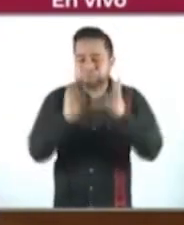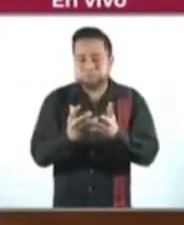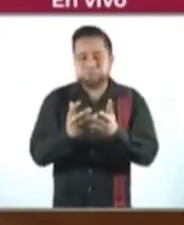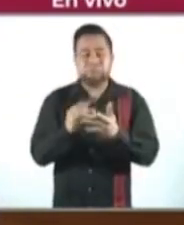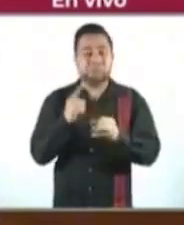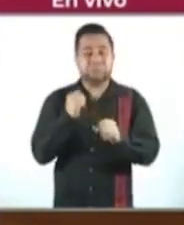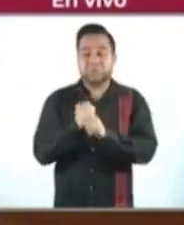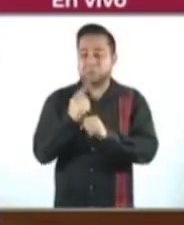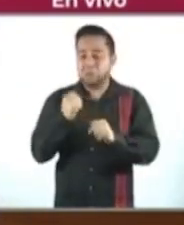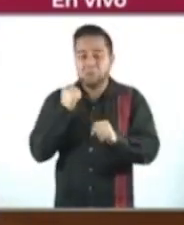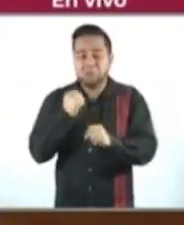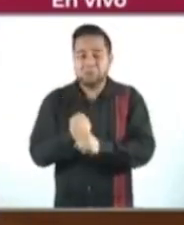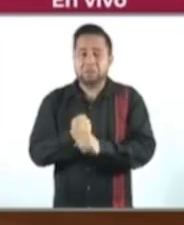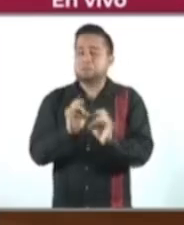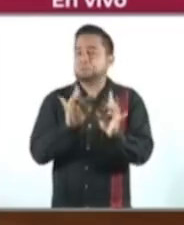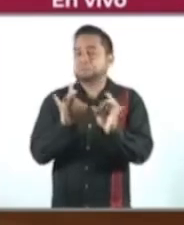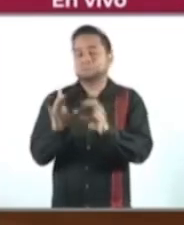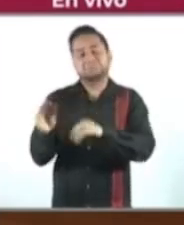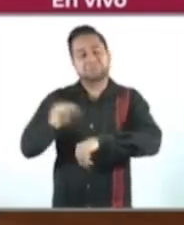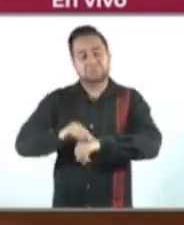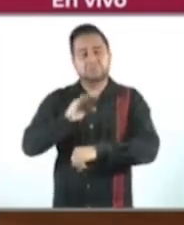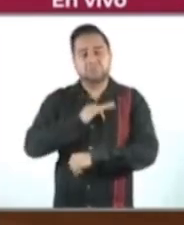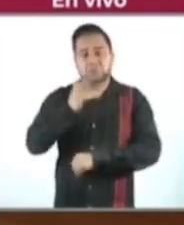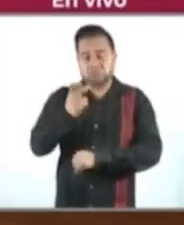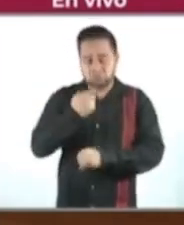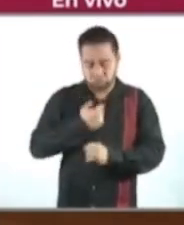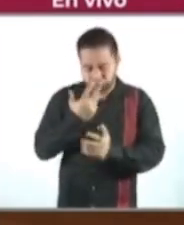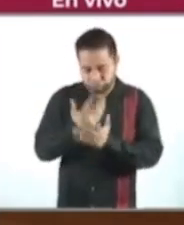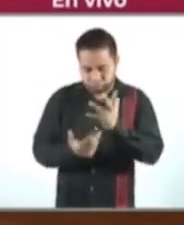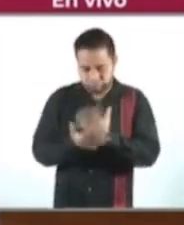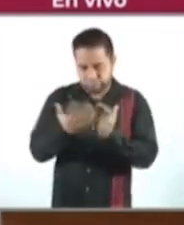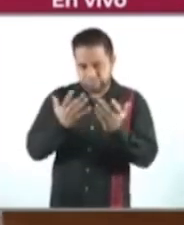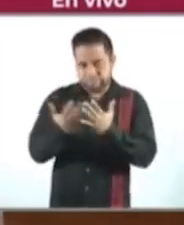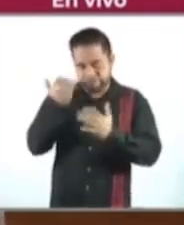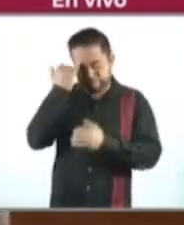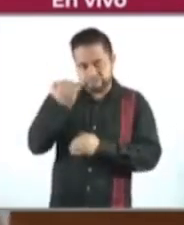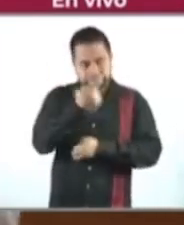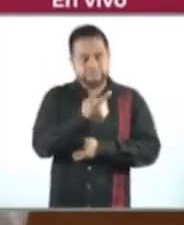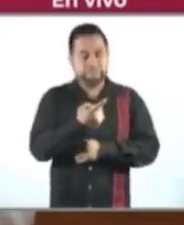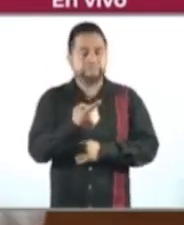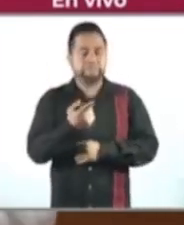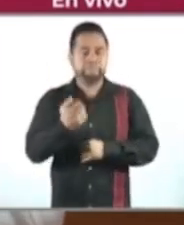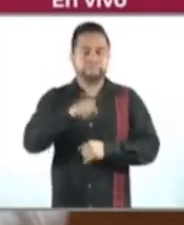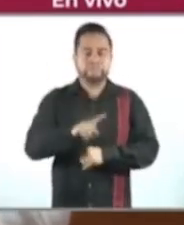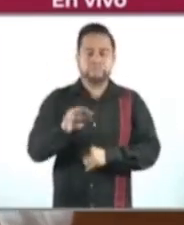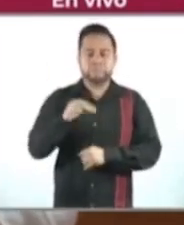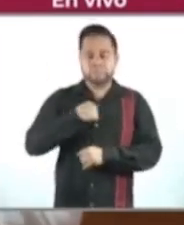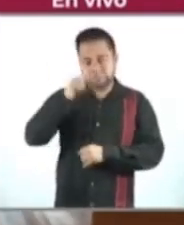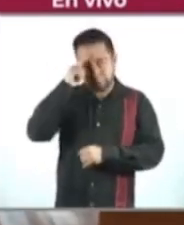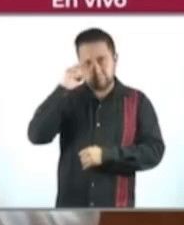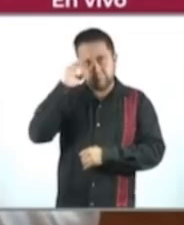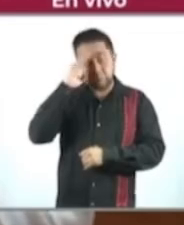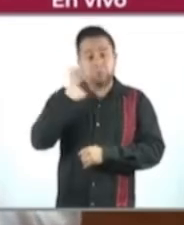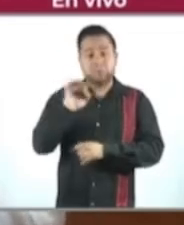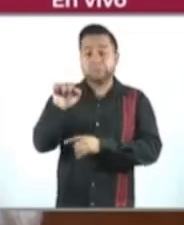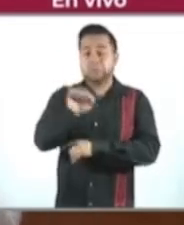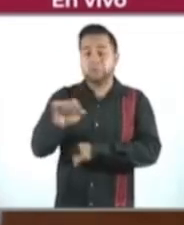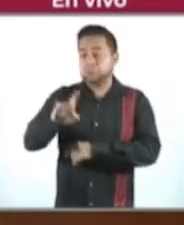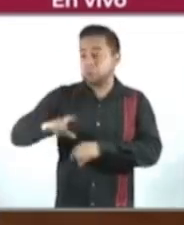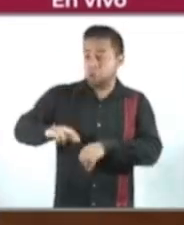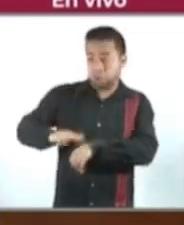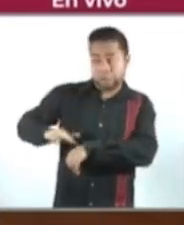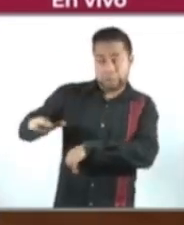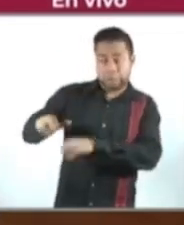año con año se va a venir presentando. Entonces, eso es lo que estamos haciendo, esa es la indicación, y seguramente el sábado, domingo, cuando se acuerde, señor